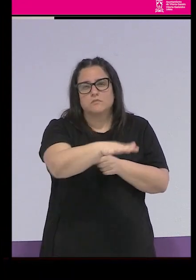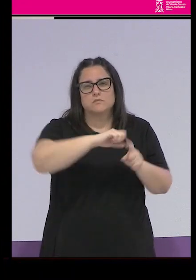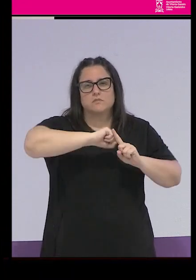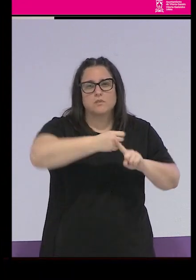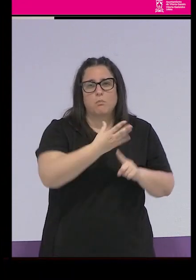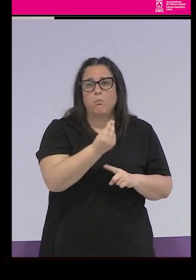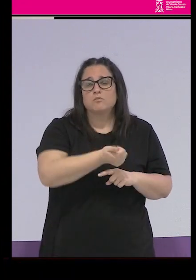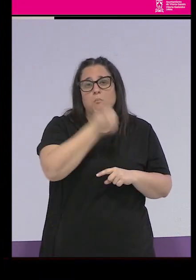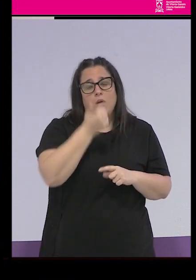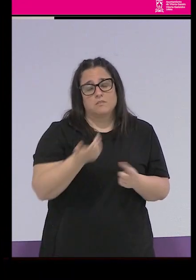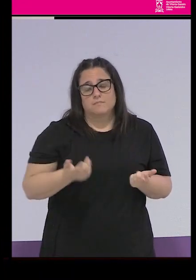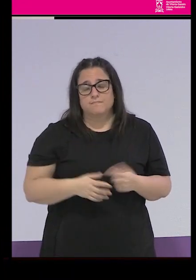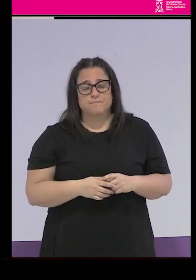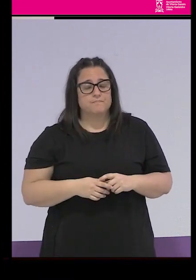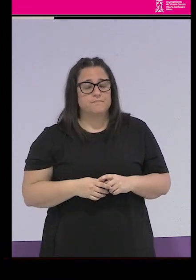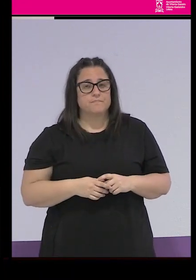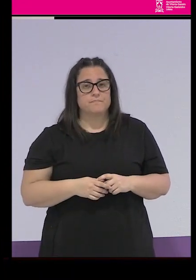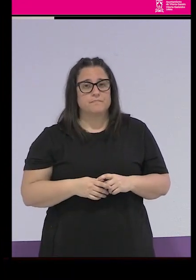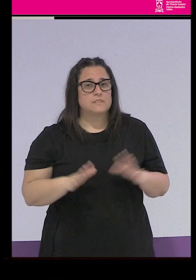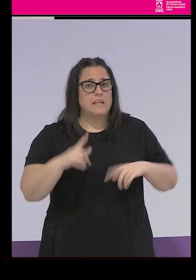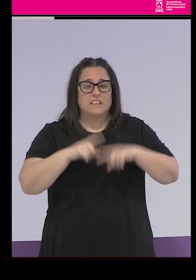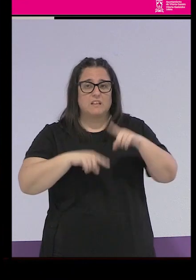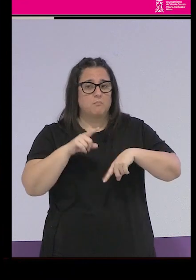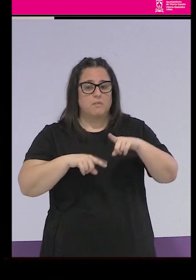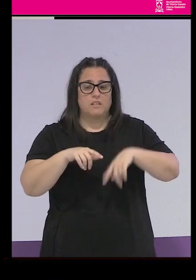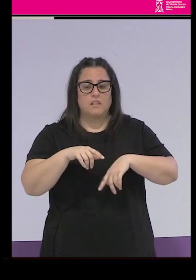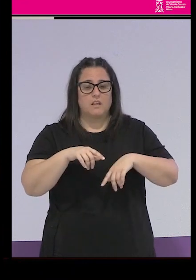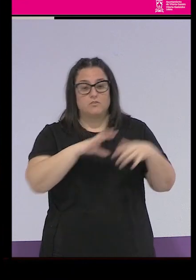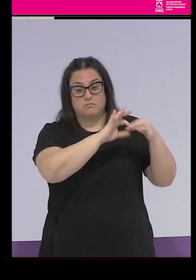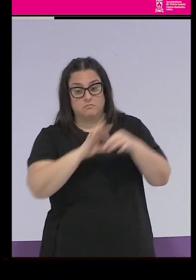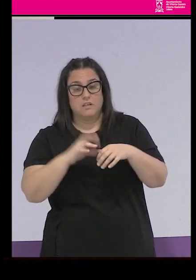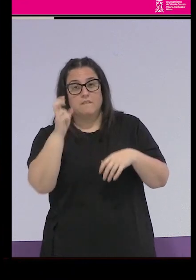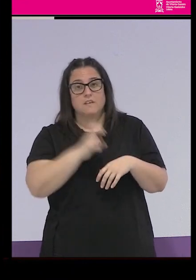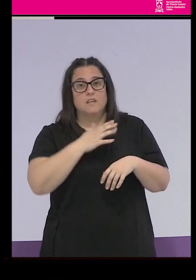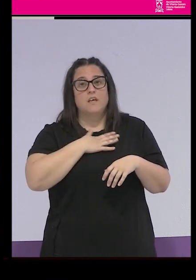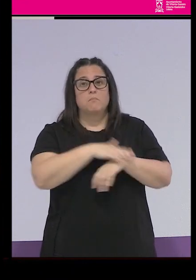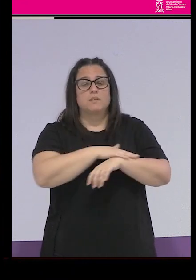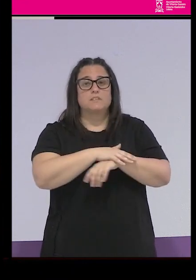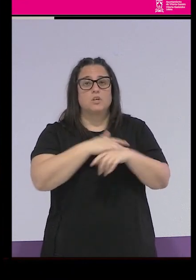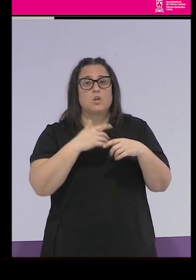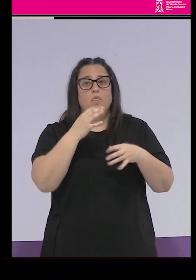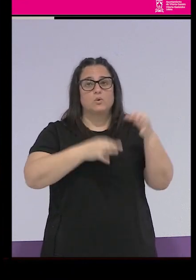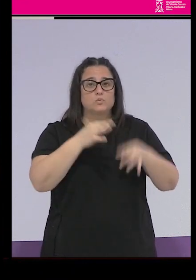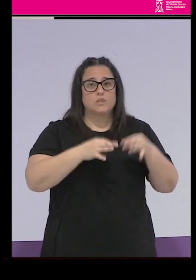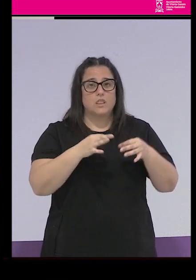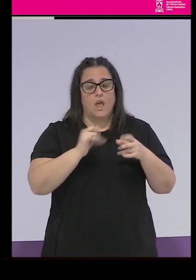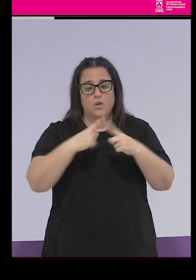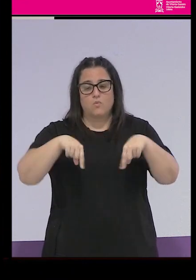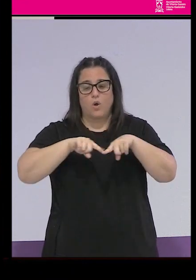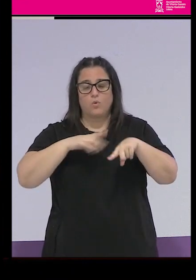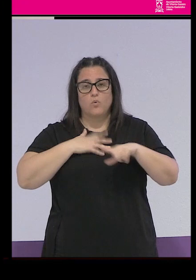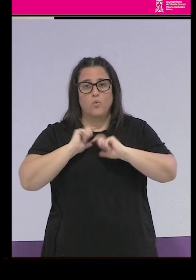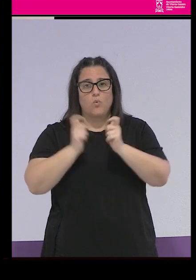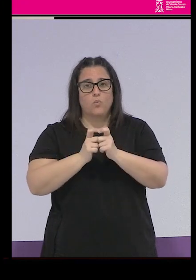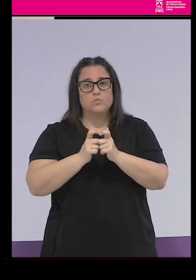estuvieron bastante más presentes. Pero eso, dependían del Ministerio de Justicia. Tenía una Junta Nacional donde había, en esa Junta Nacional